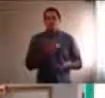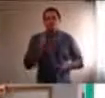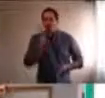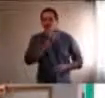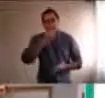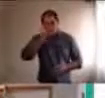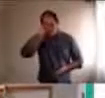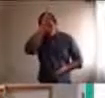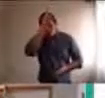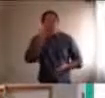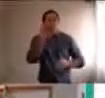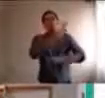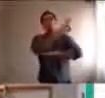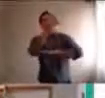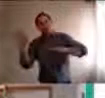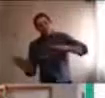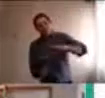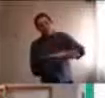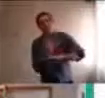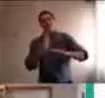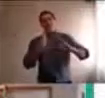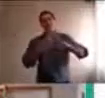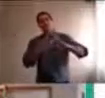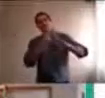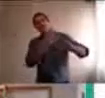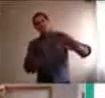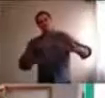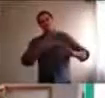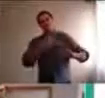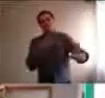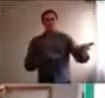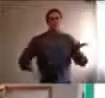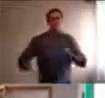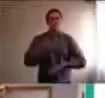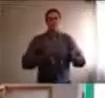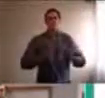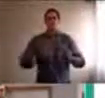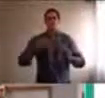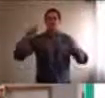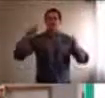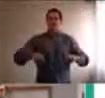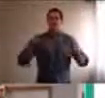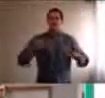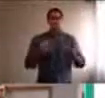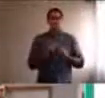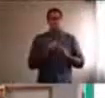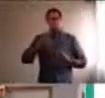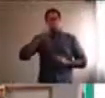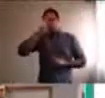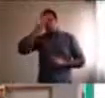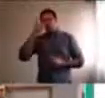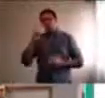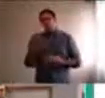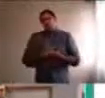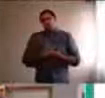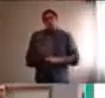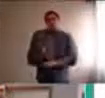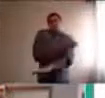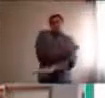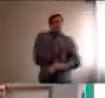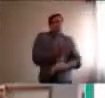la forma, más común, de trabajo acá, es que a la mañana, cada uno se iba, para su trabajo, para